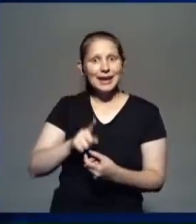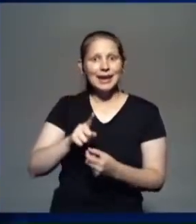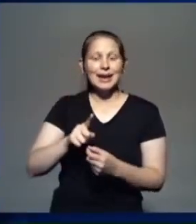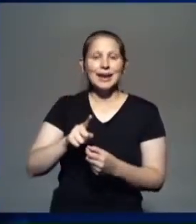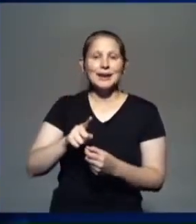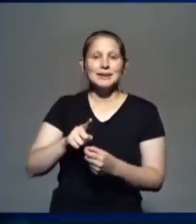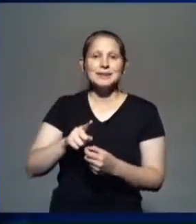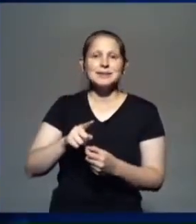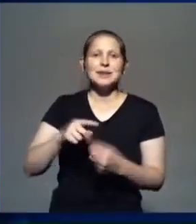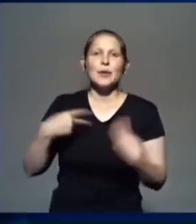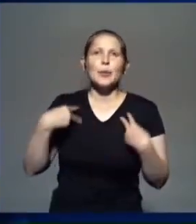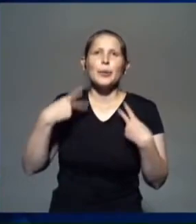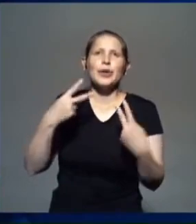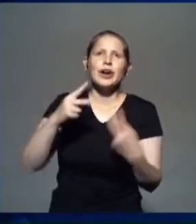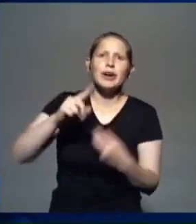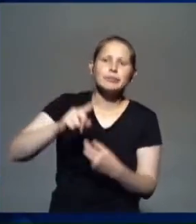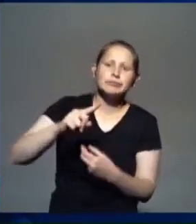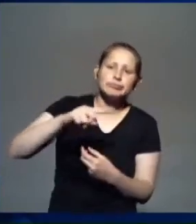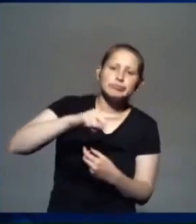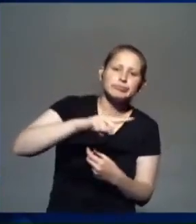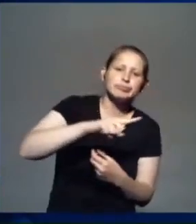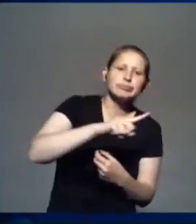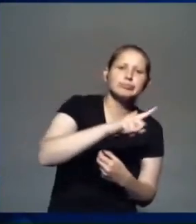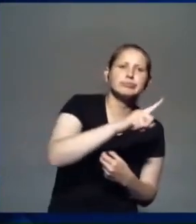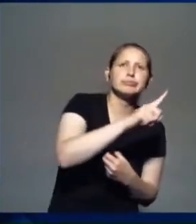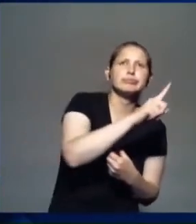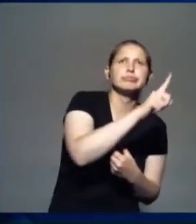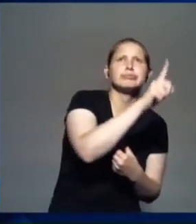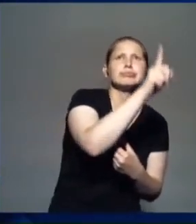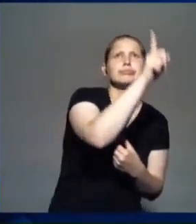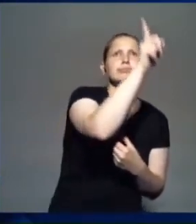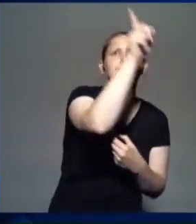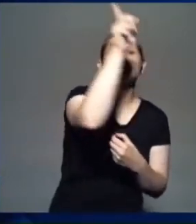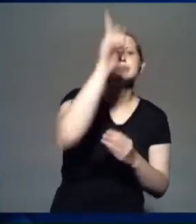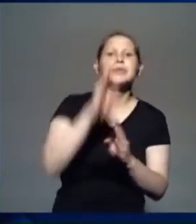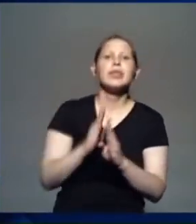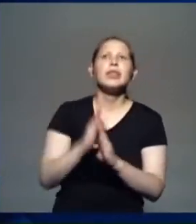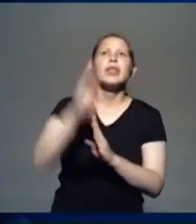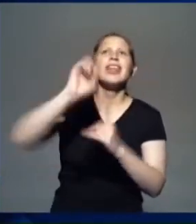de más, pero no pisaba la tierra de Samaria.